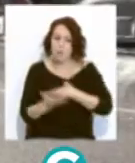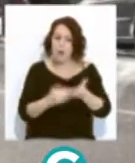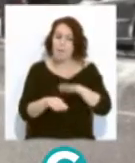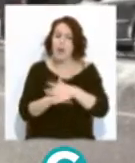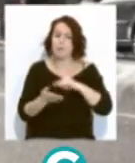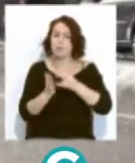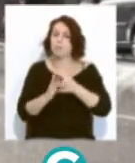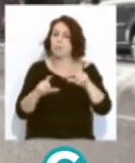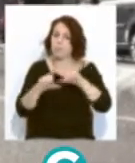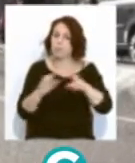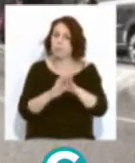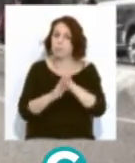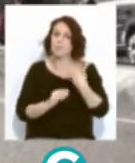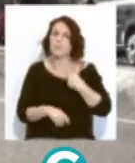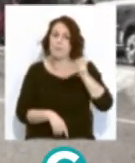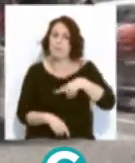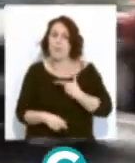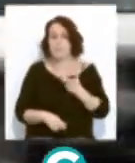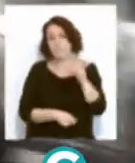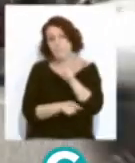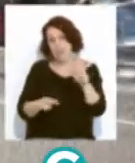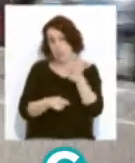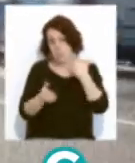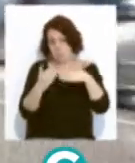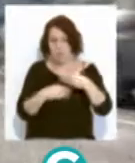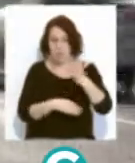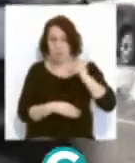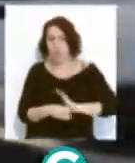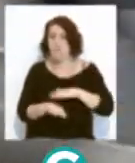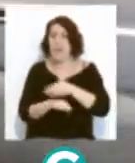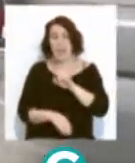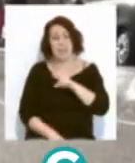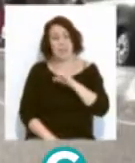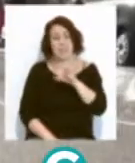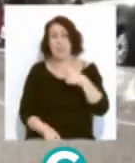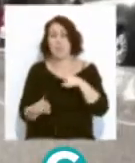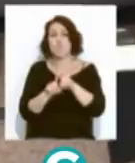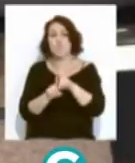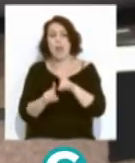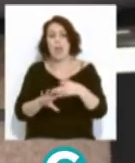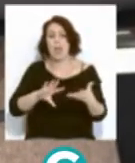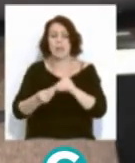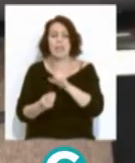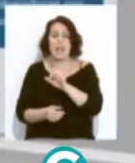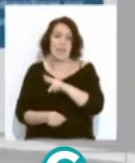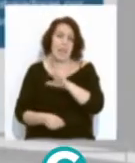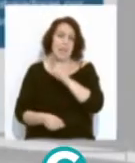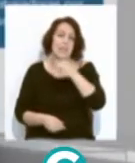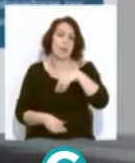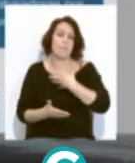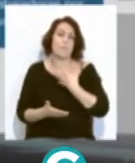empresariales y la renta del mayor número de personas con la intención de evitar que los ERTE se conviertan en ERE y posibles despidos.